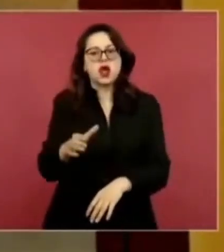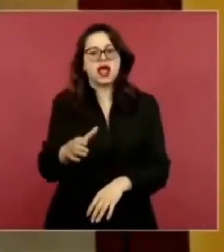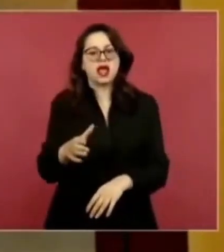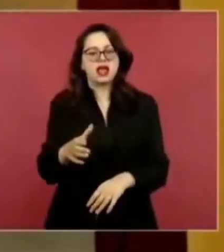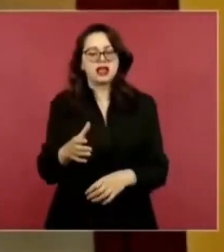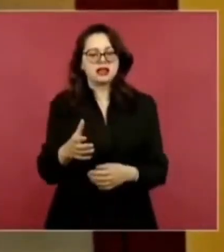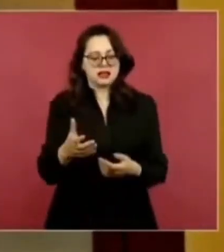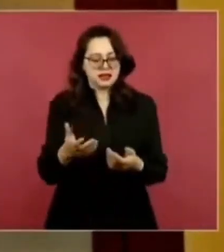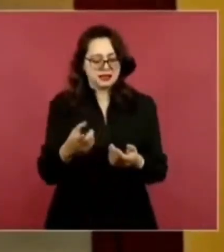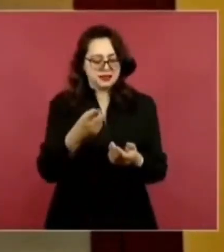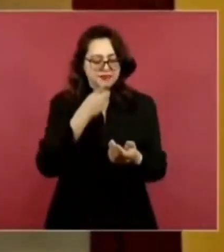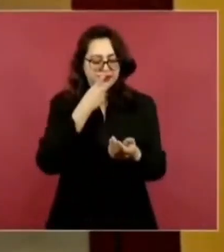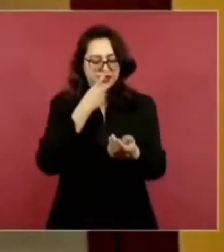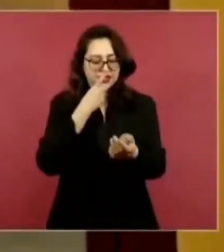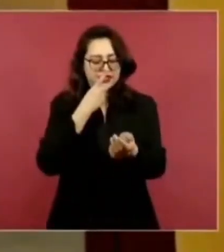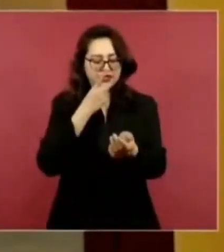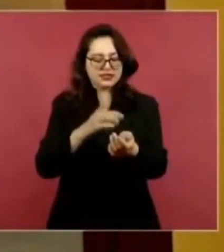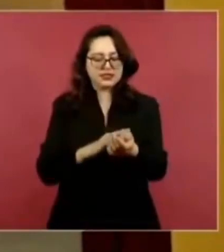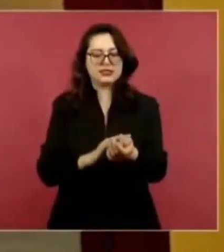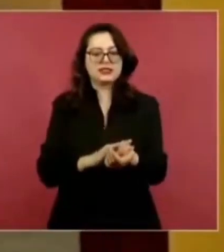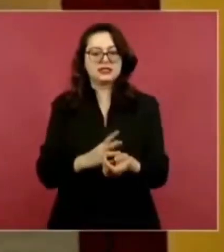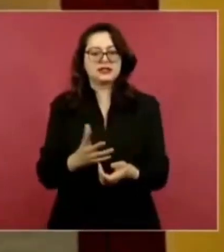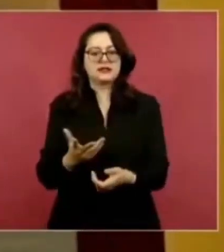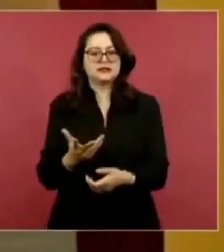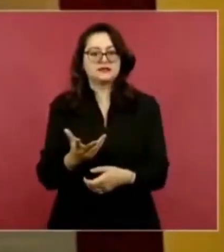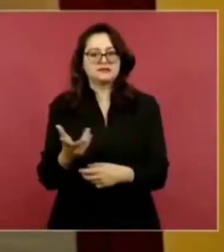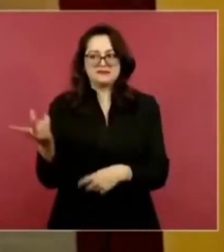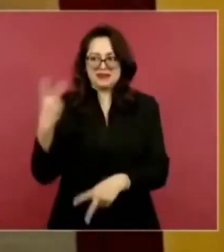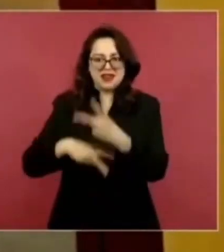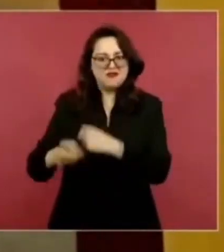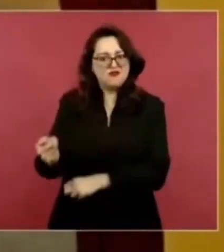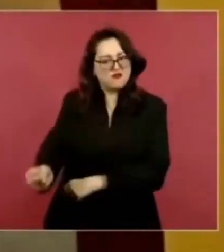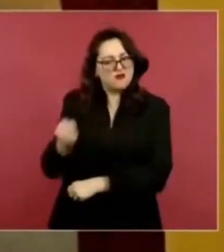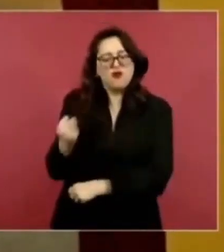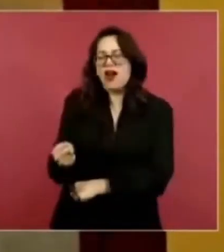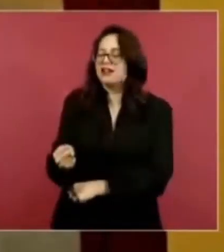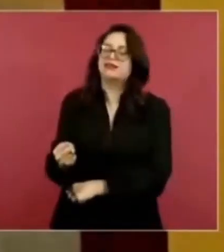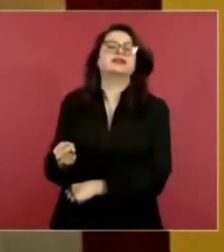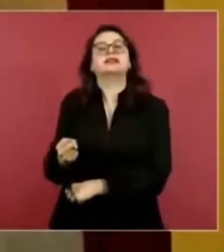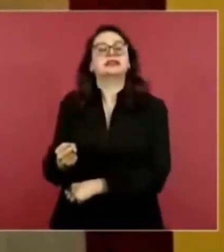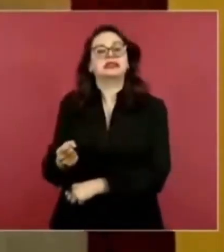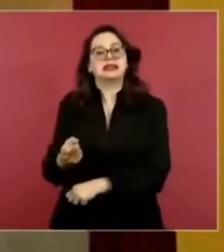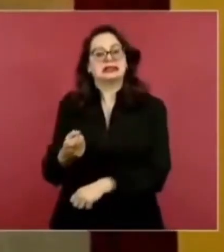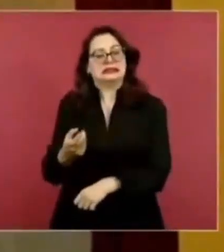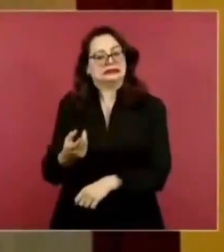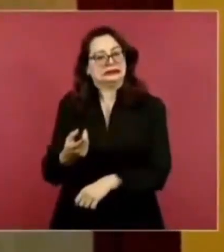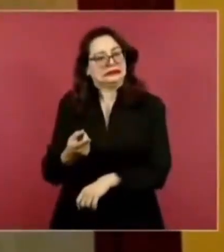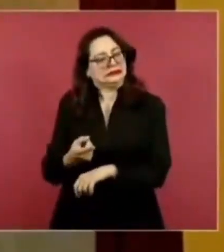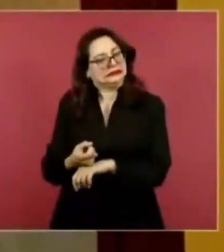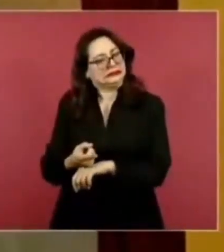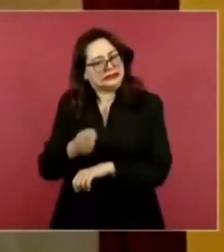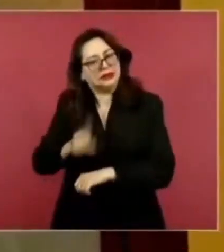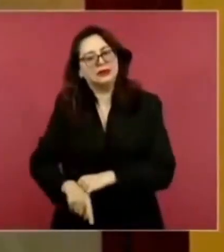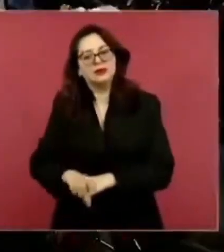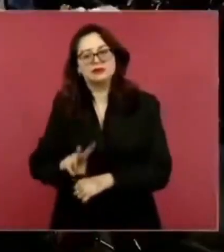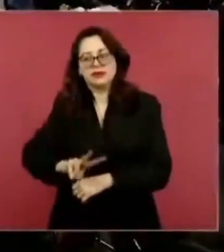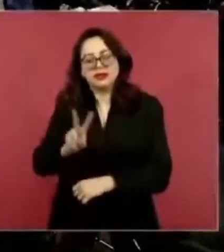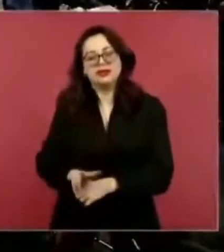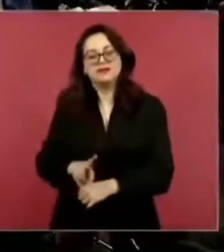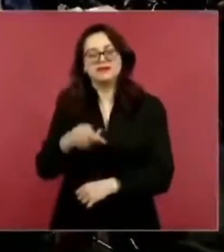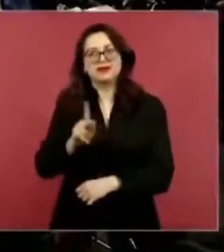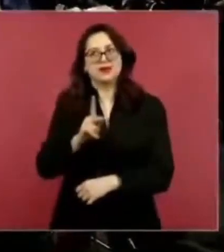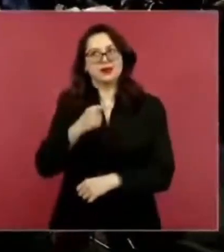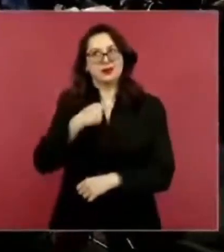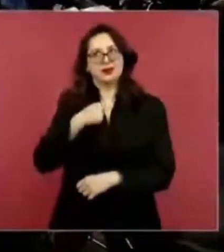cañón. O sea, algo así. Pero